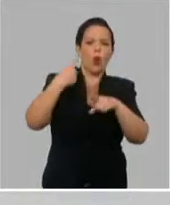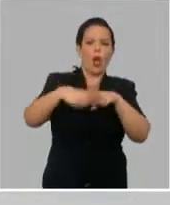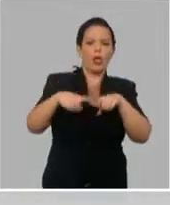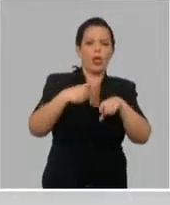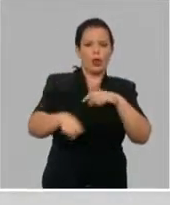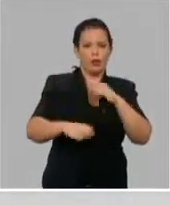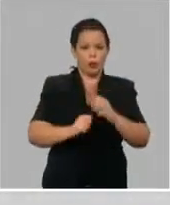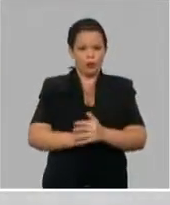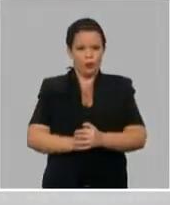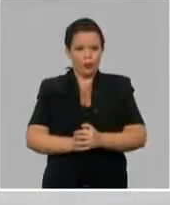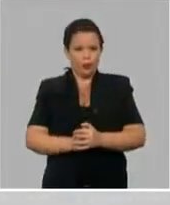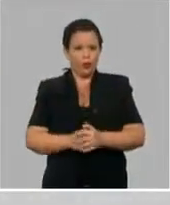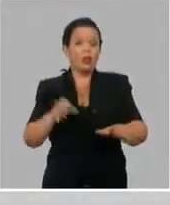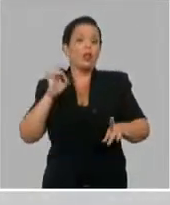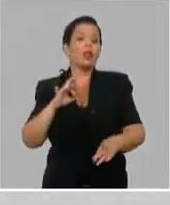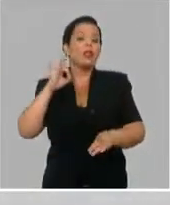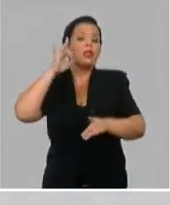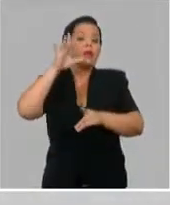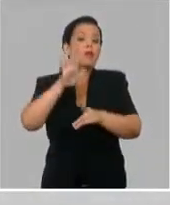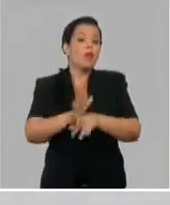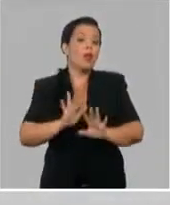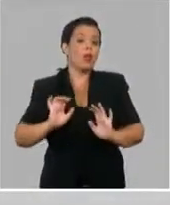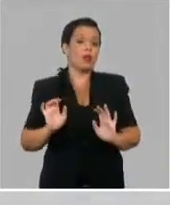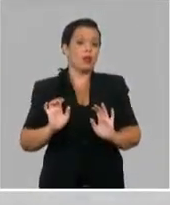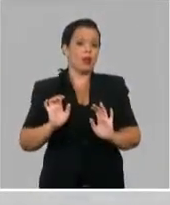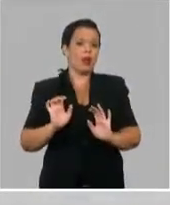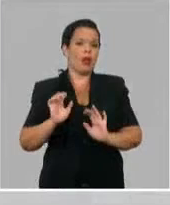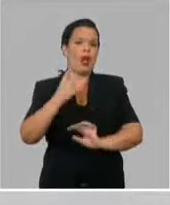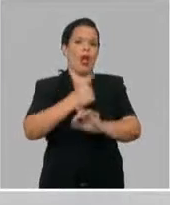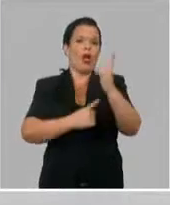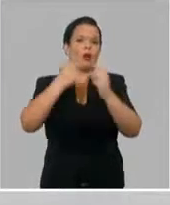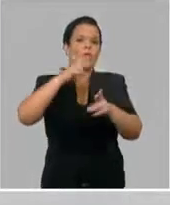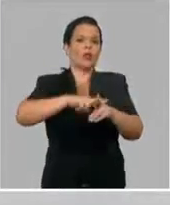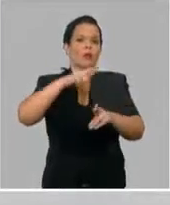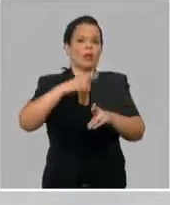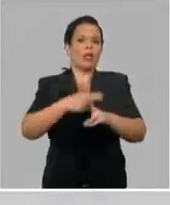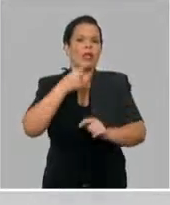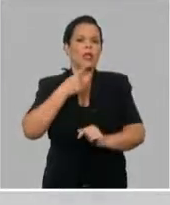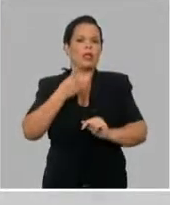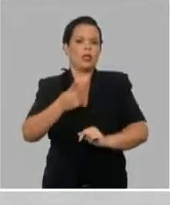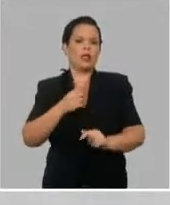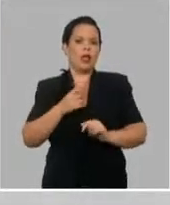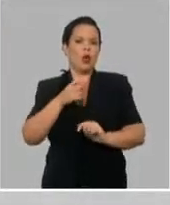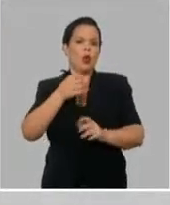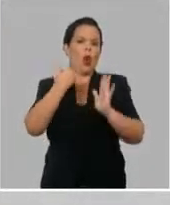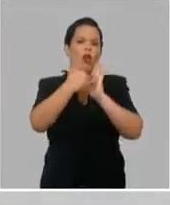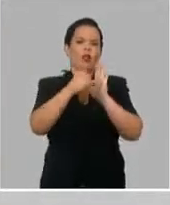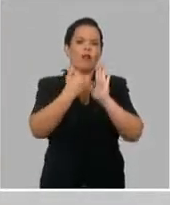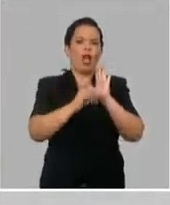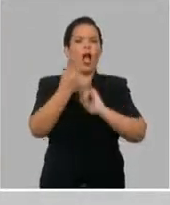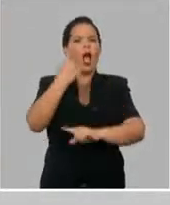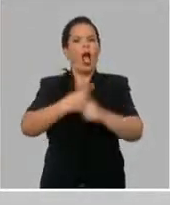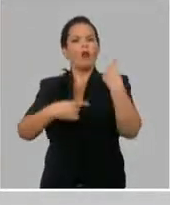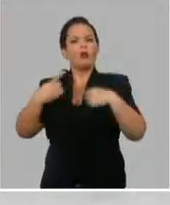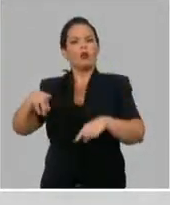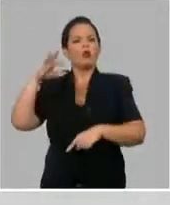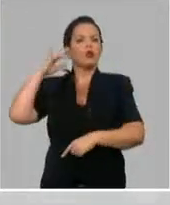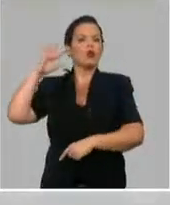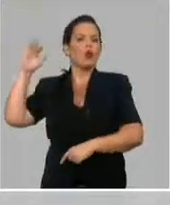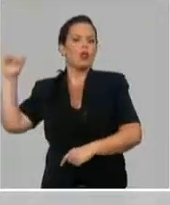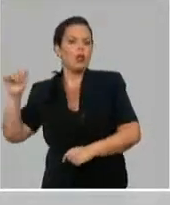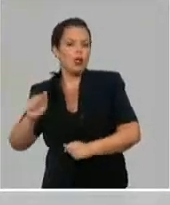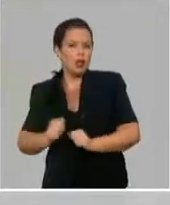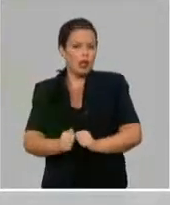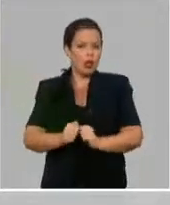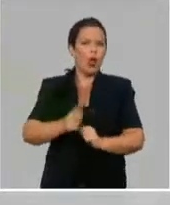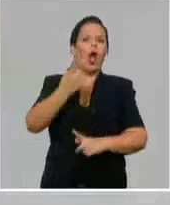algunos de los diplomáticos de que una energía o un sonido que tiene cierta direccionalidad y además la falta de otras